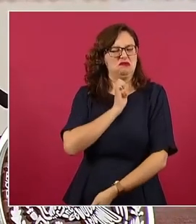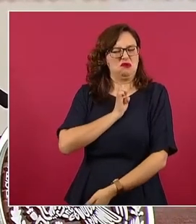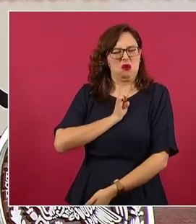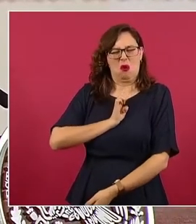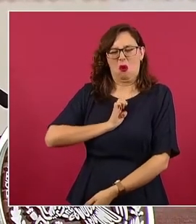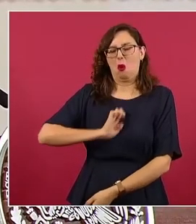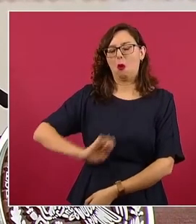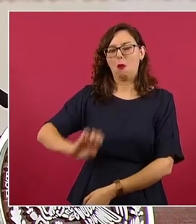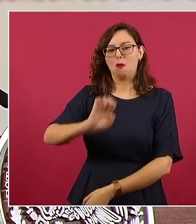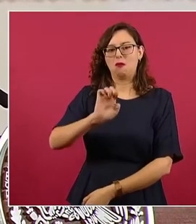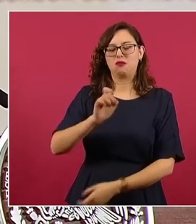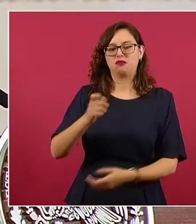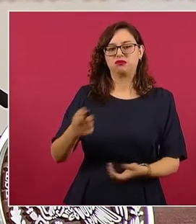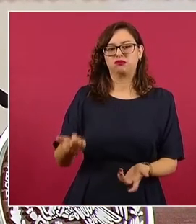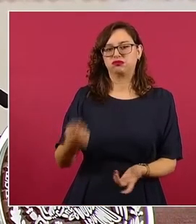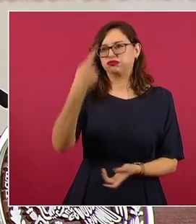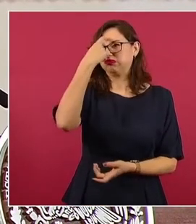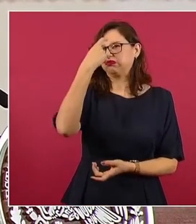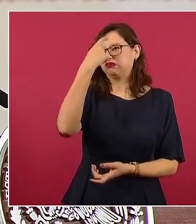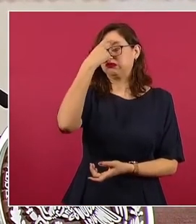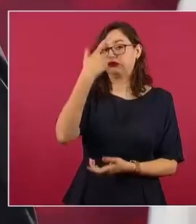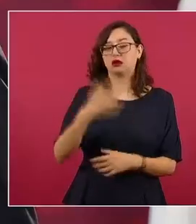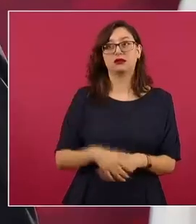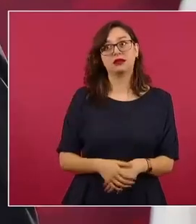el estalinismo,